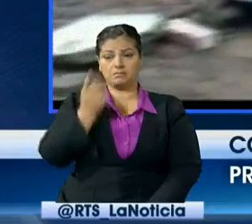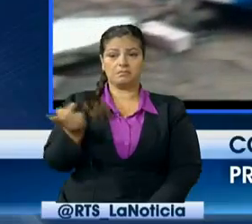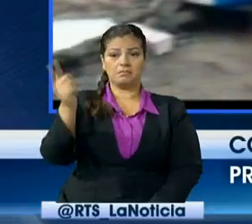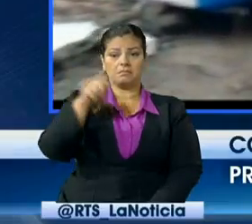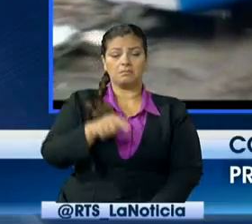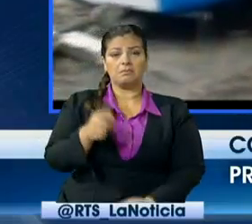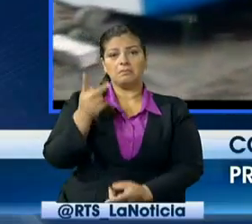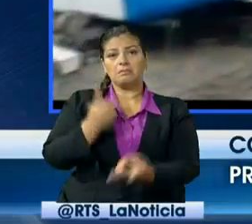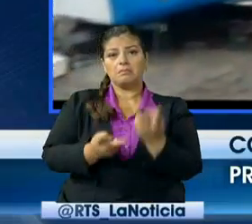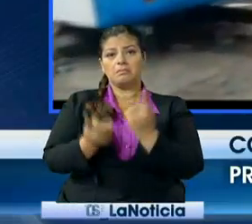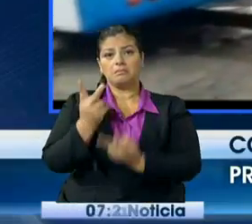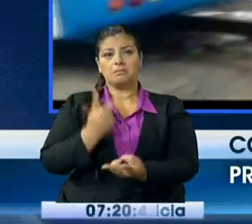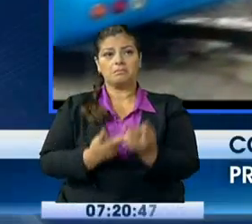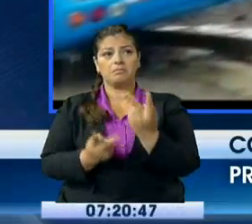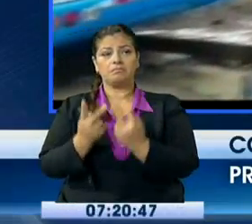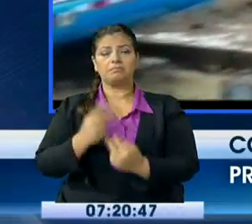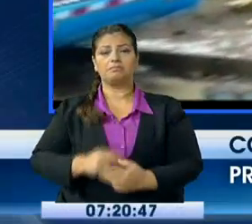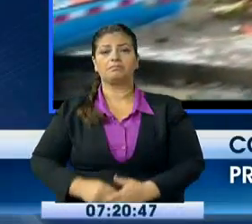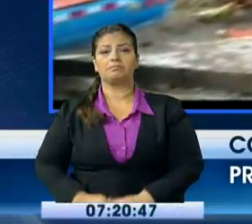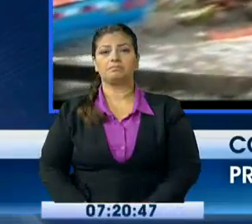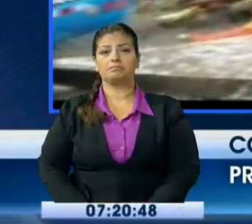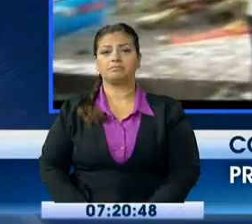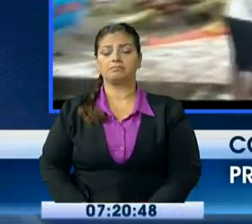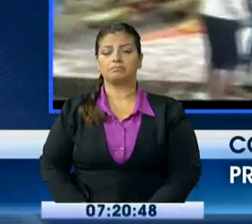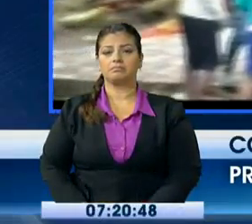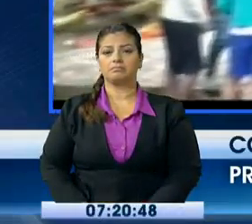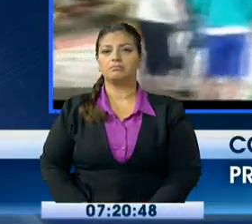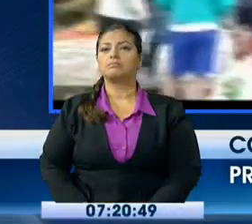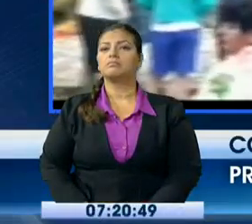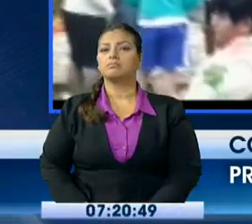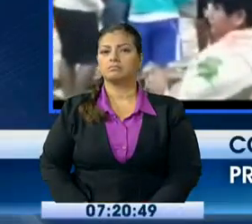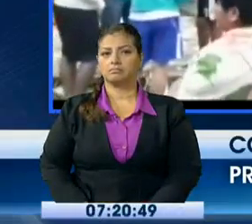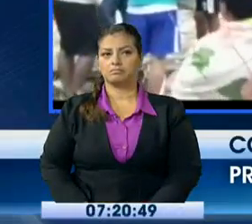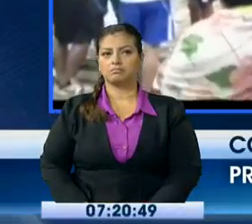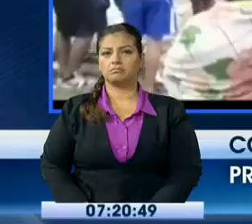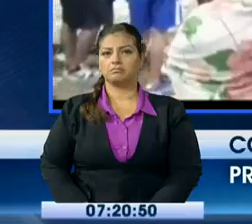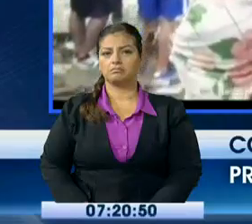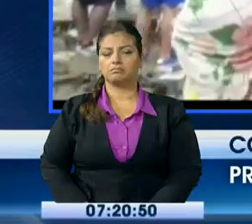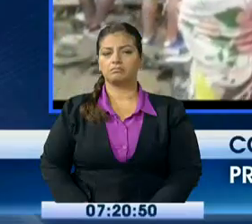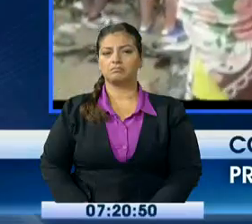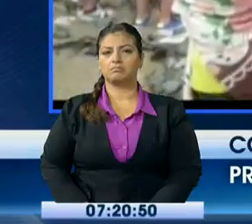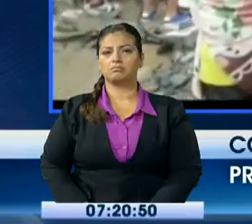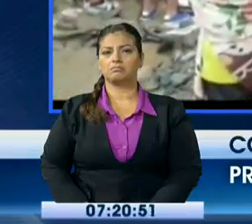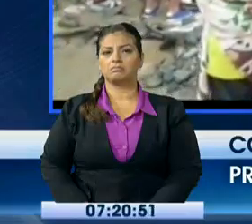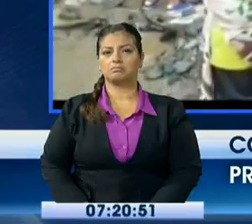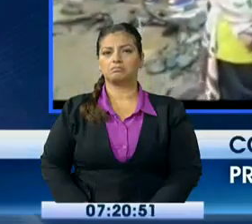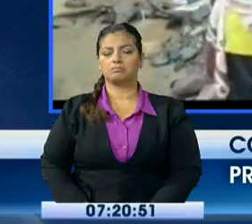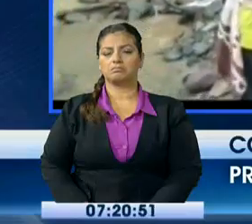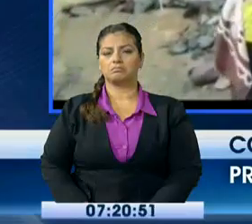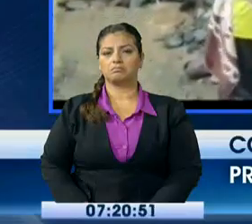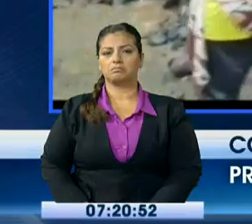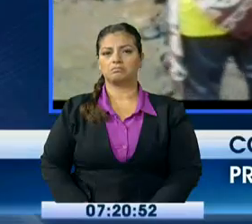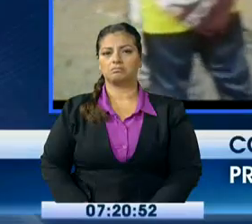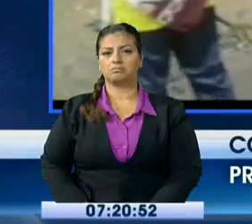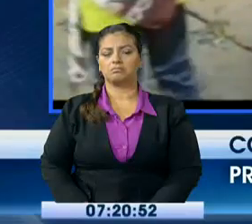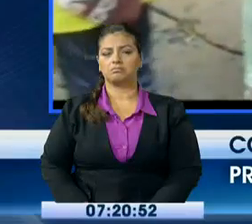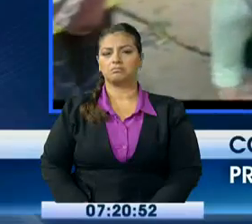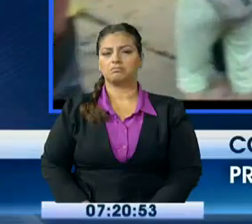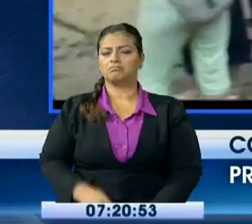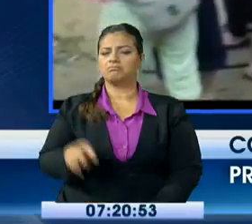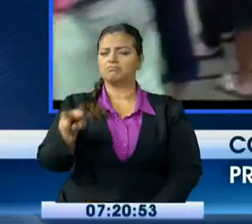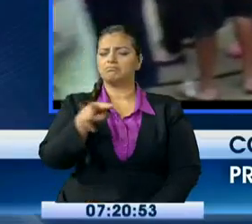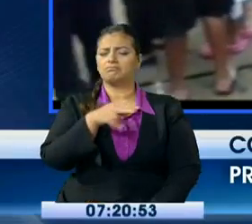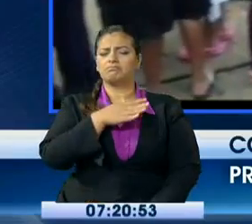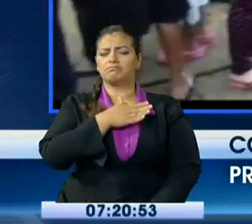que ocurre en Nayuriquí hace cambiar la agenda y también probablemente visitar el señor presidente de este lugar. Giovanni. lamentable lo que está